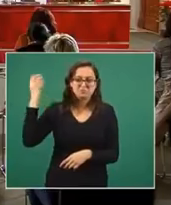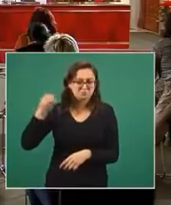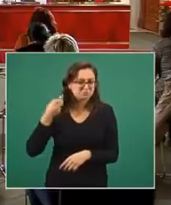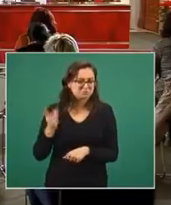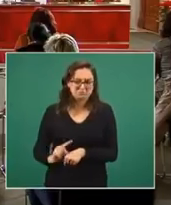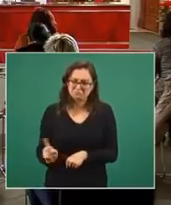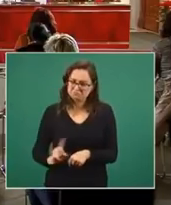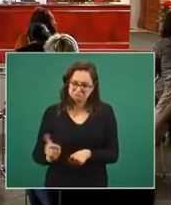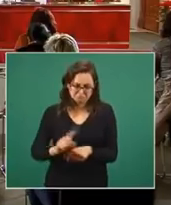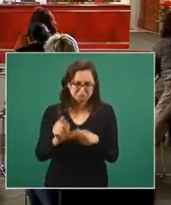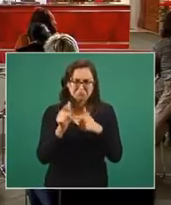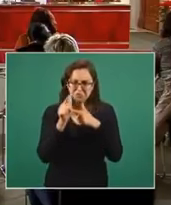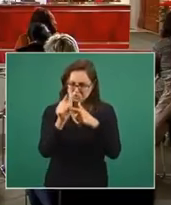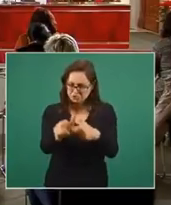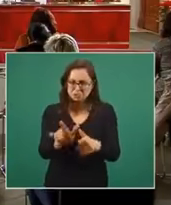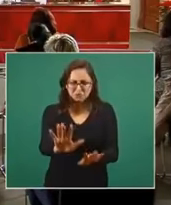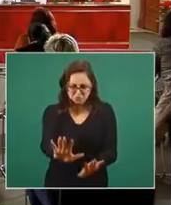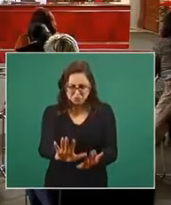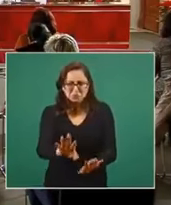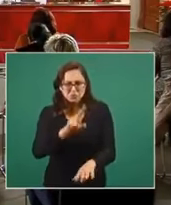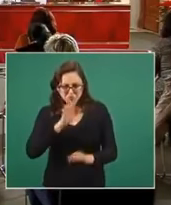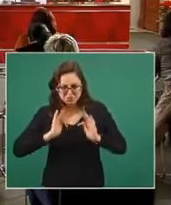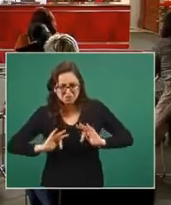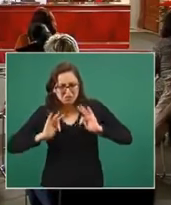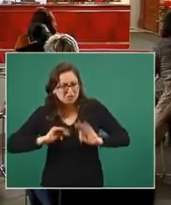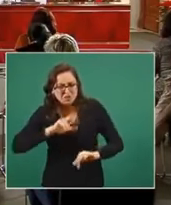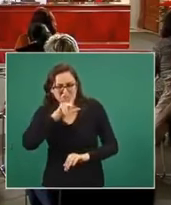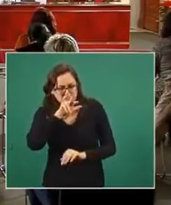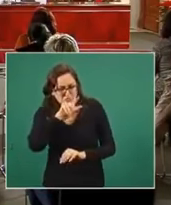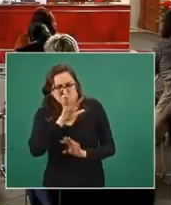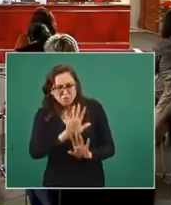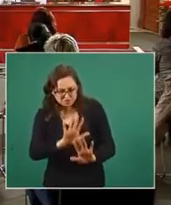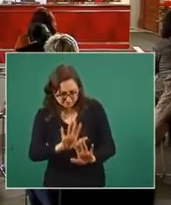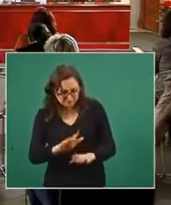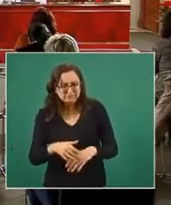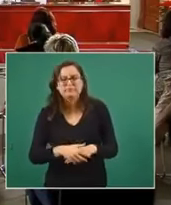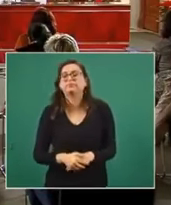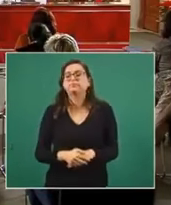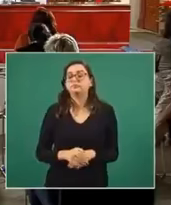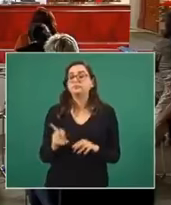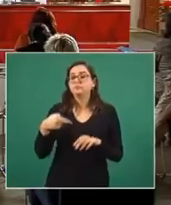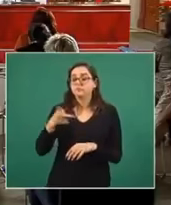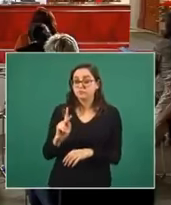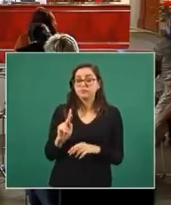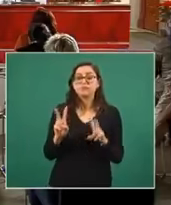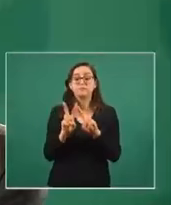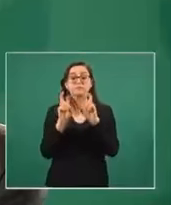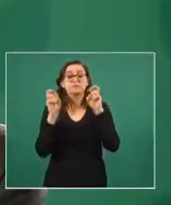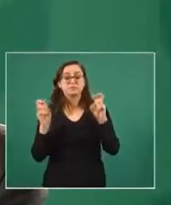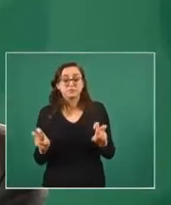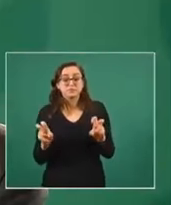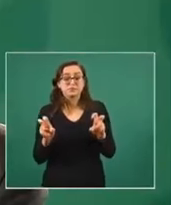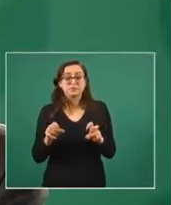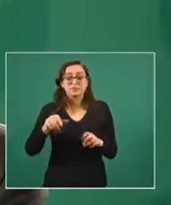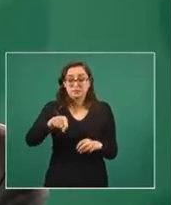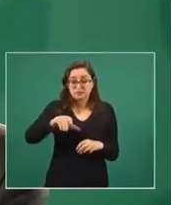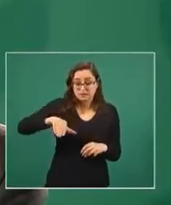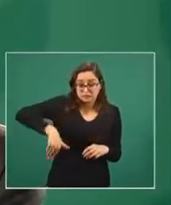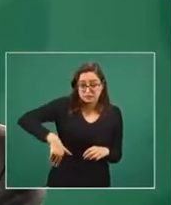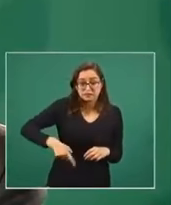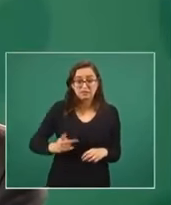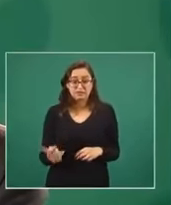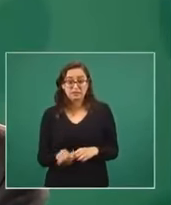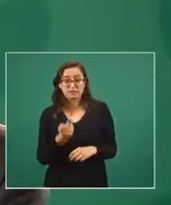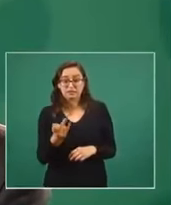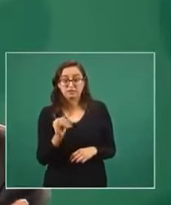como sea necesario. Pero retomo el aspecto crucial de interés público que deriva o se motiva por la pregunta que me